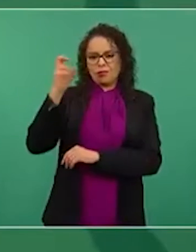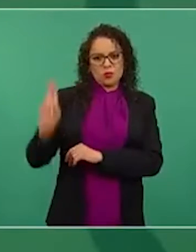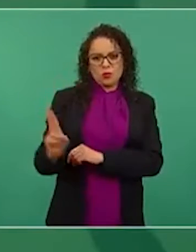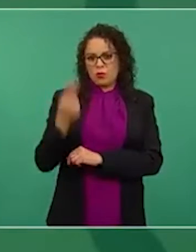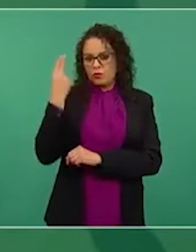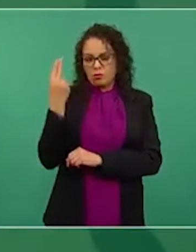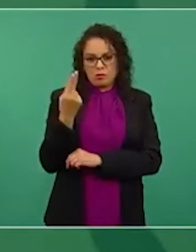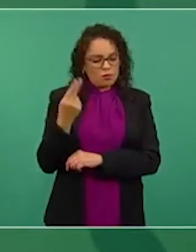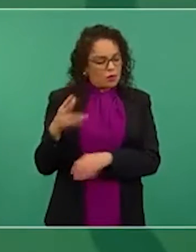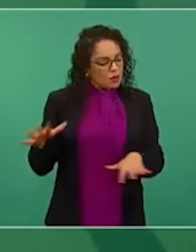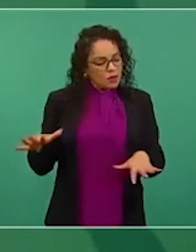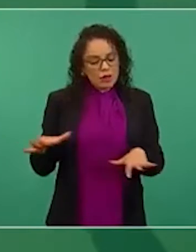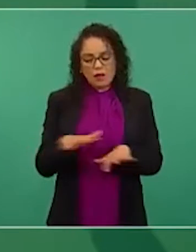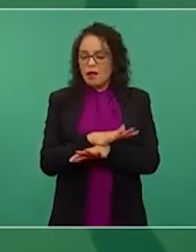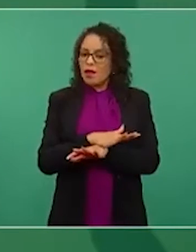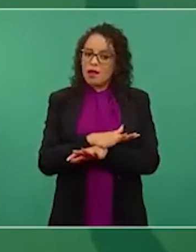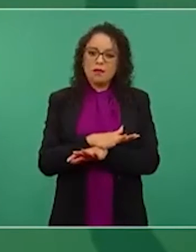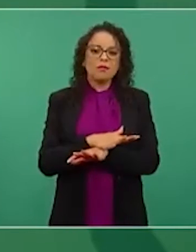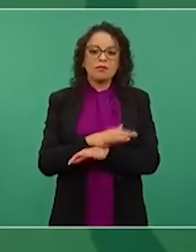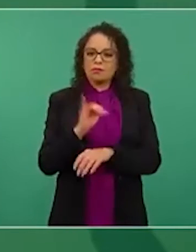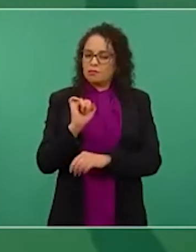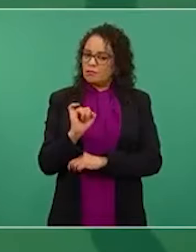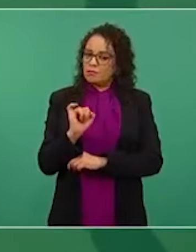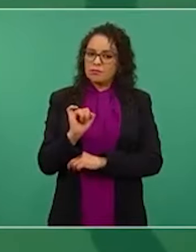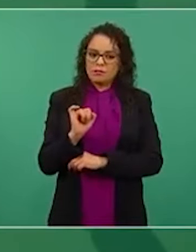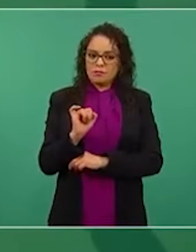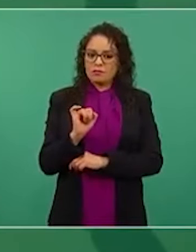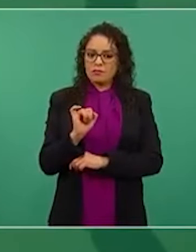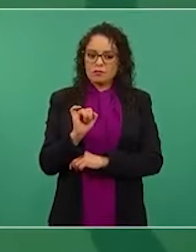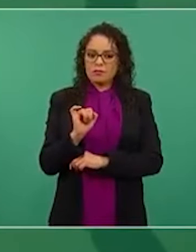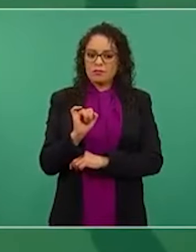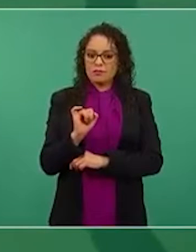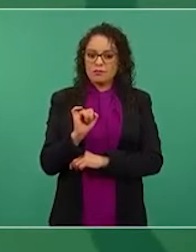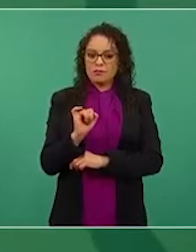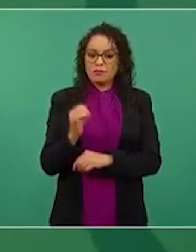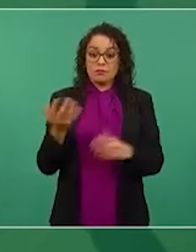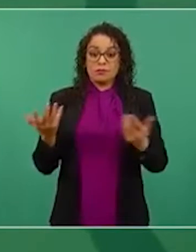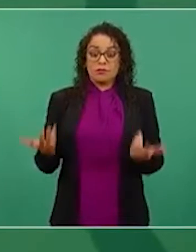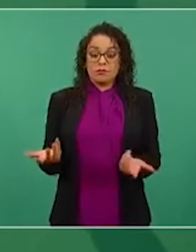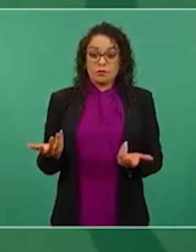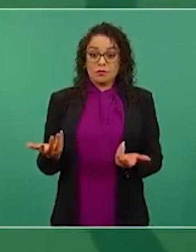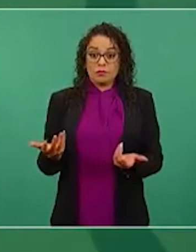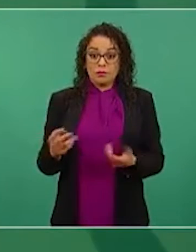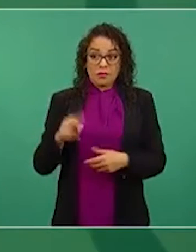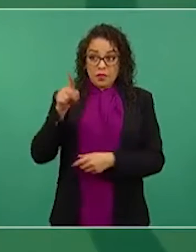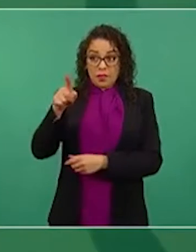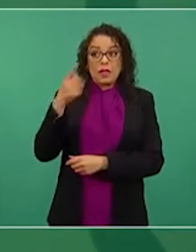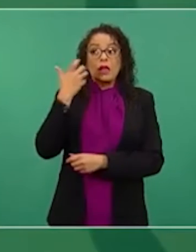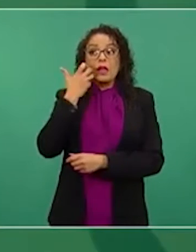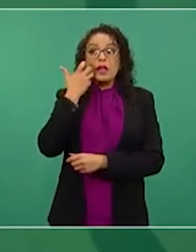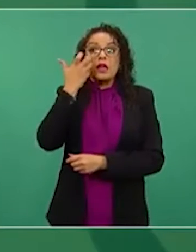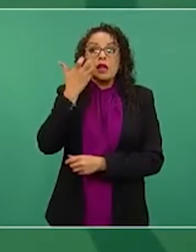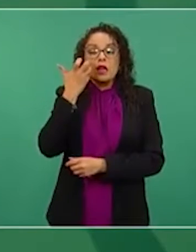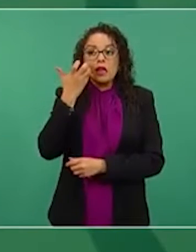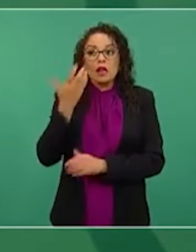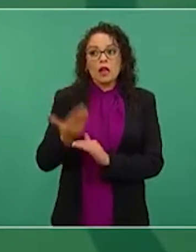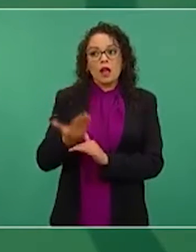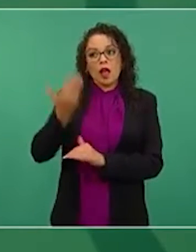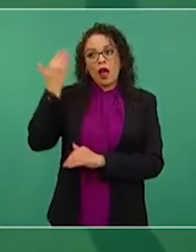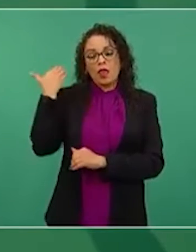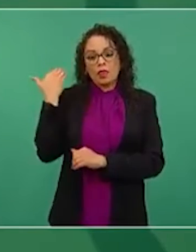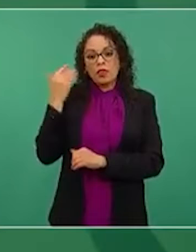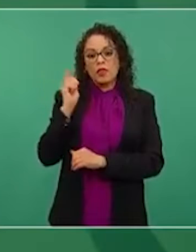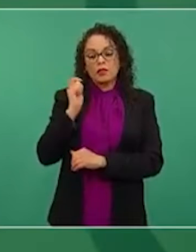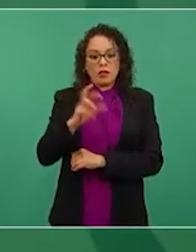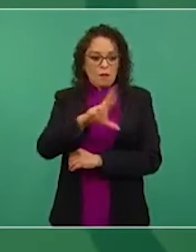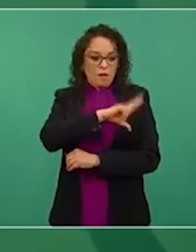se salvó porque querían cobrar cuotas, querían privatizar.